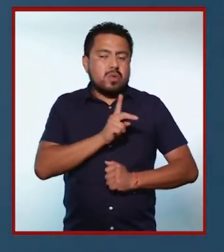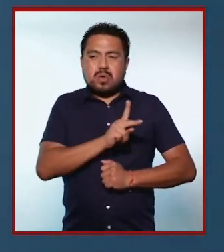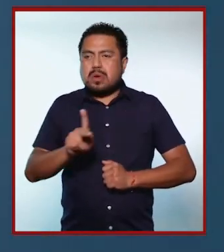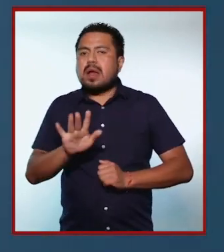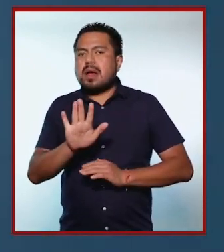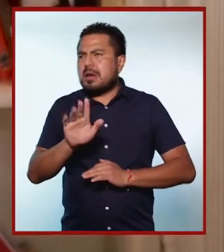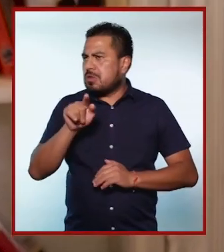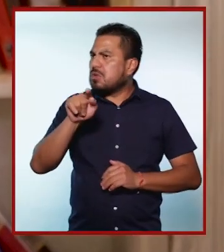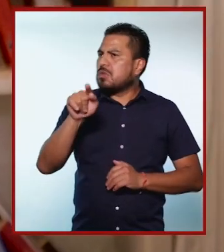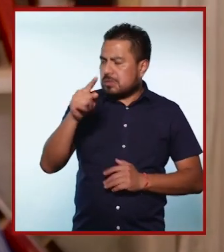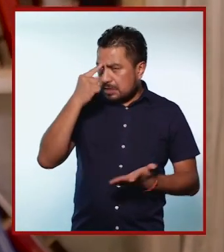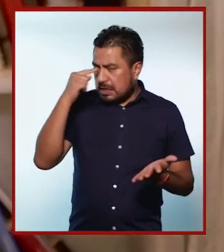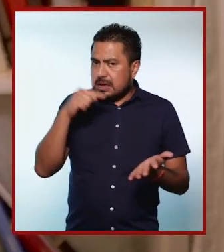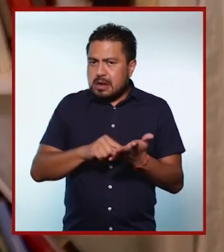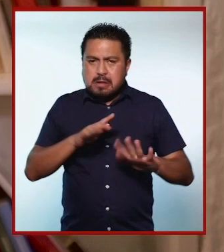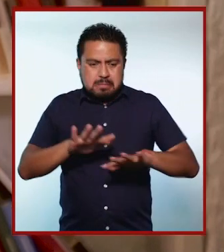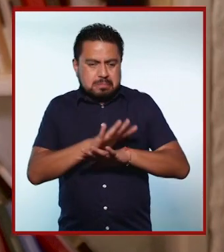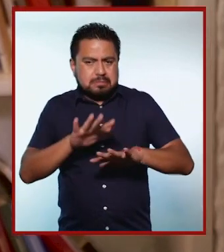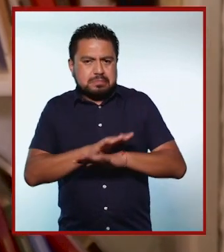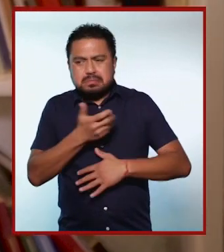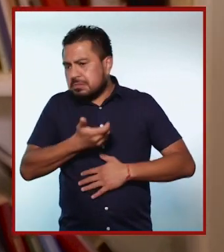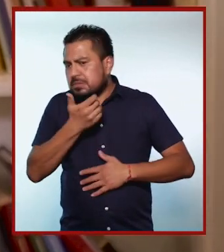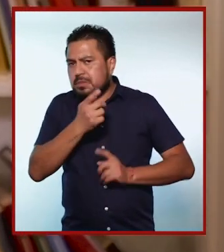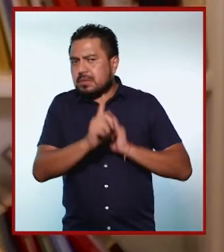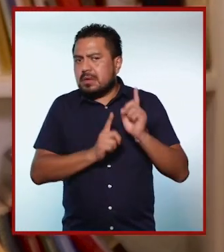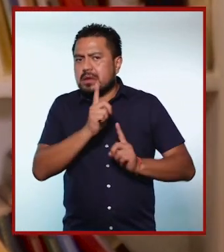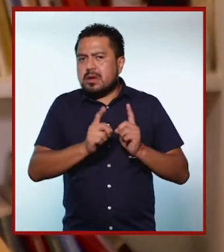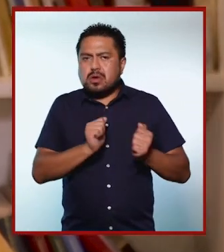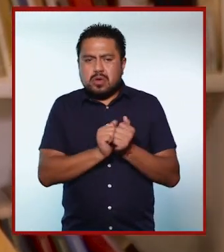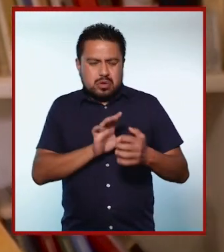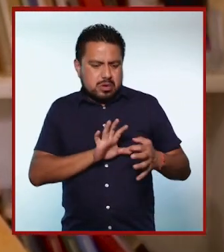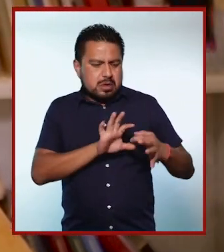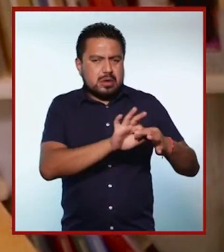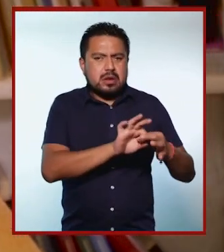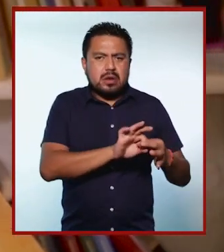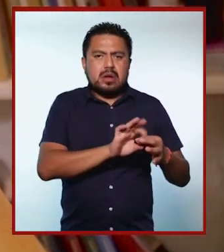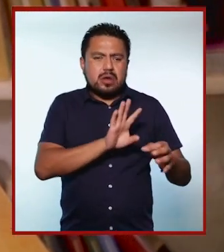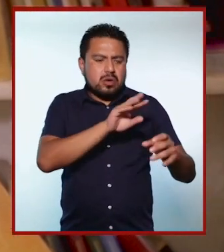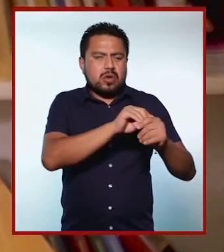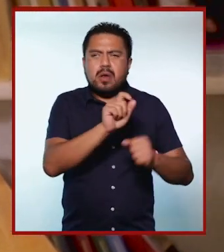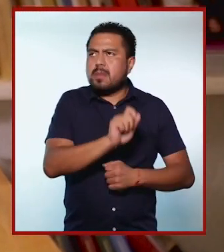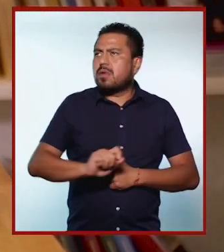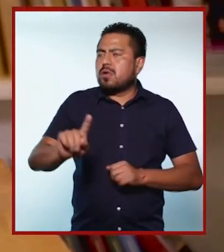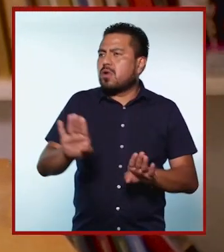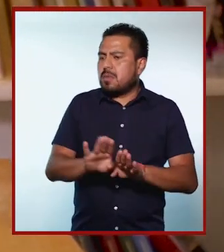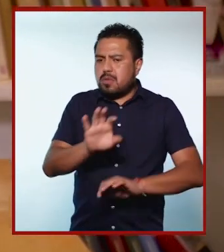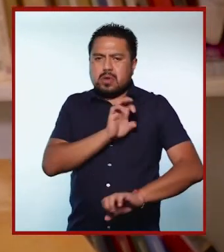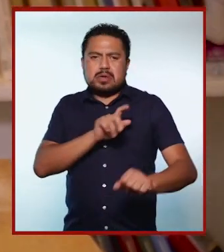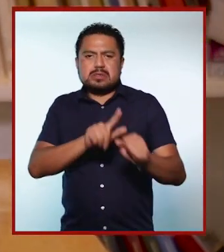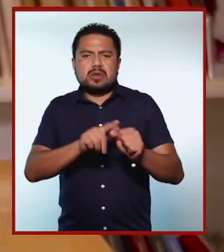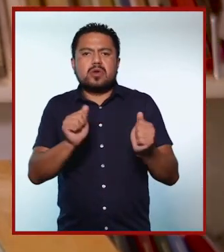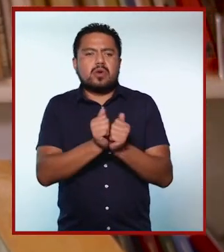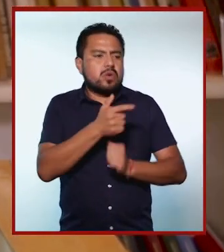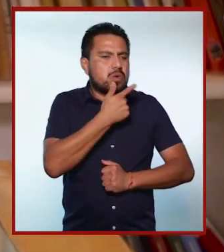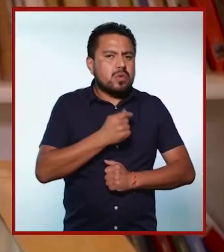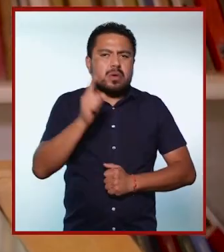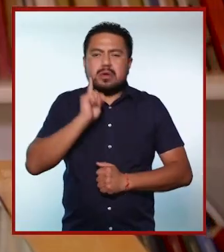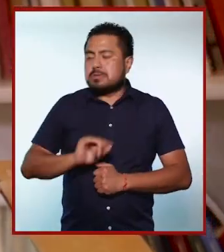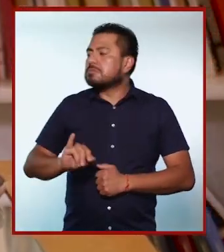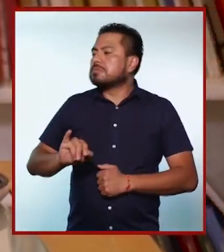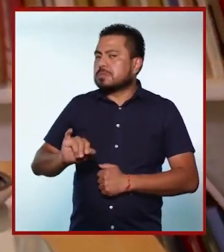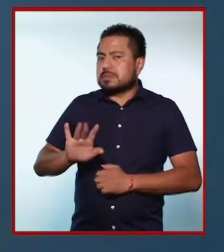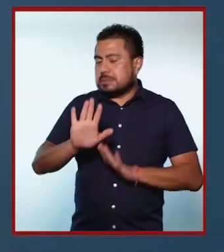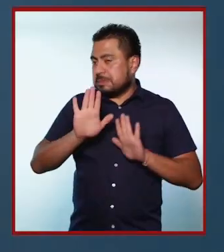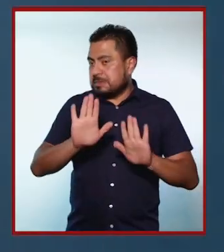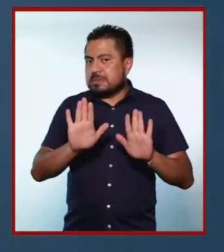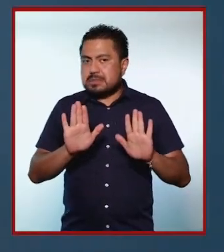cuanto a las mujeres. Oye, Pau, ¿tú crees que ha cambiado tu práctica deportiva al incluir tu visión profesional como especialista en género?